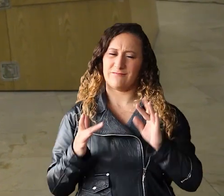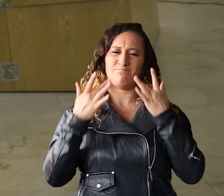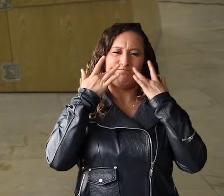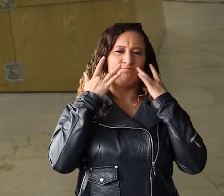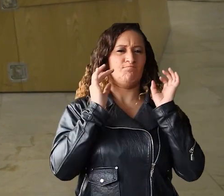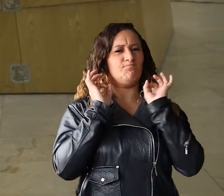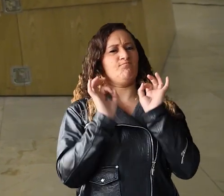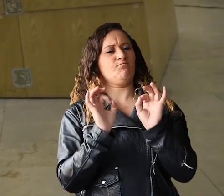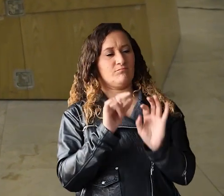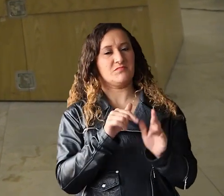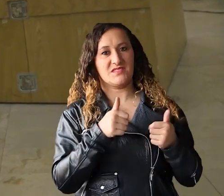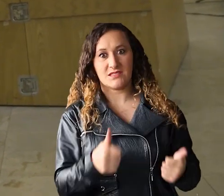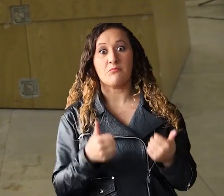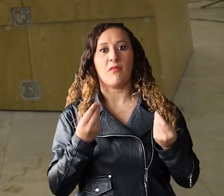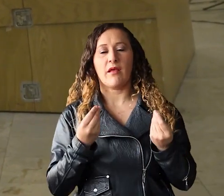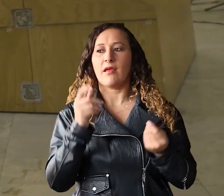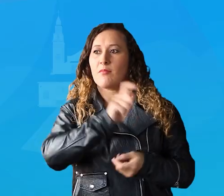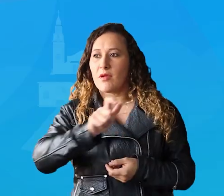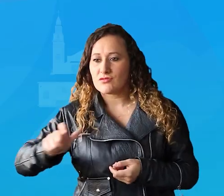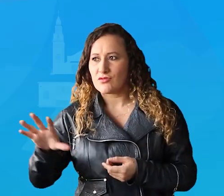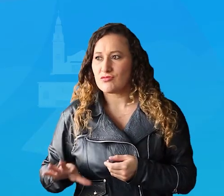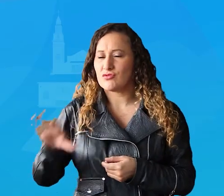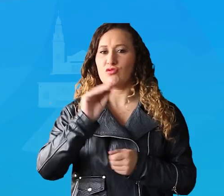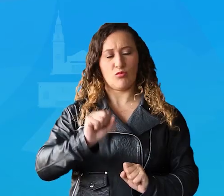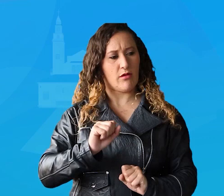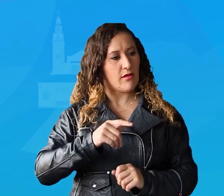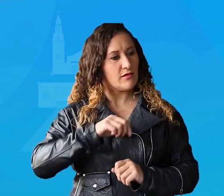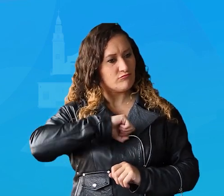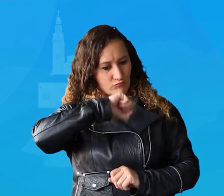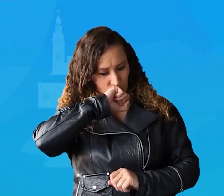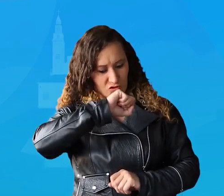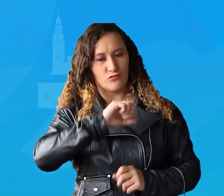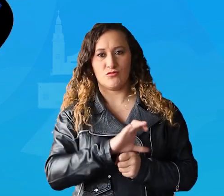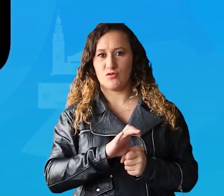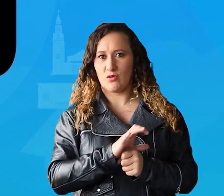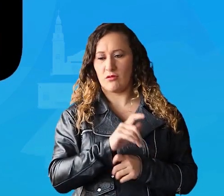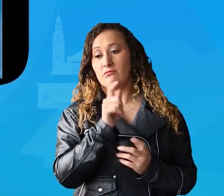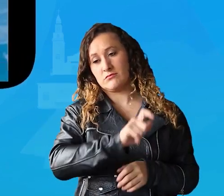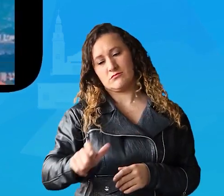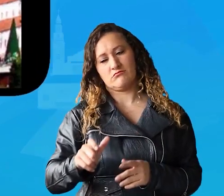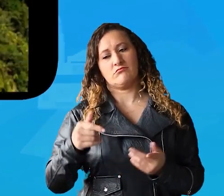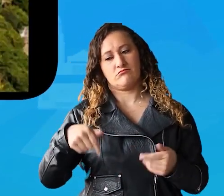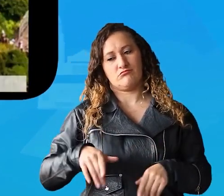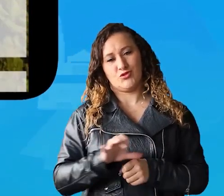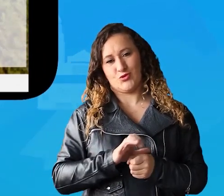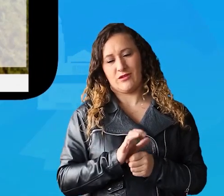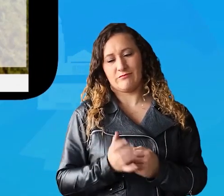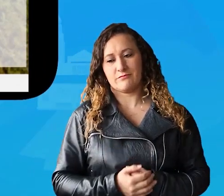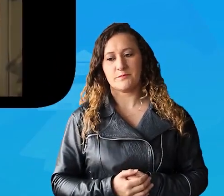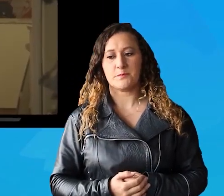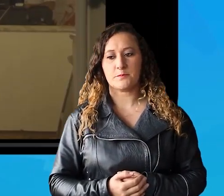mejores condiciones, generando sentido de pertenencia y apropiación de ciudad entre los residentes como anfitriones de ciudad.